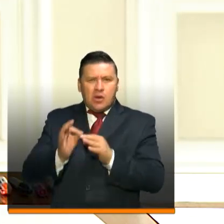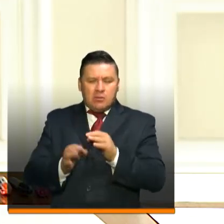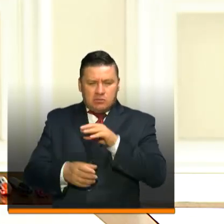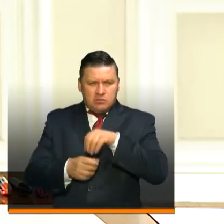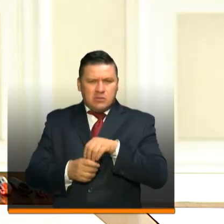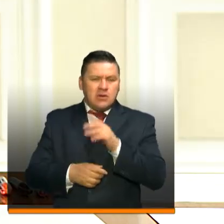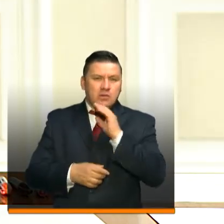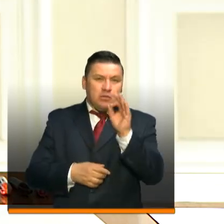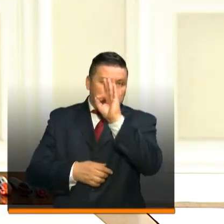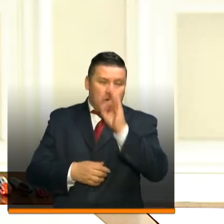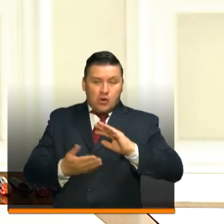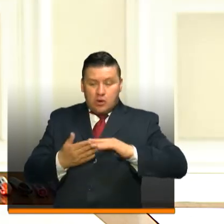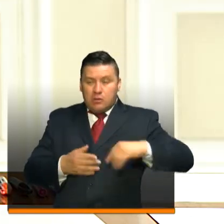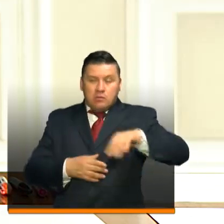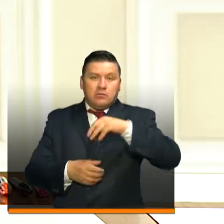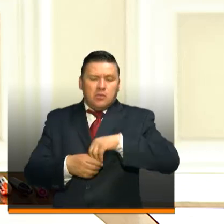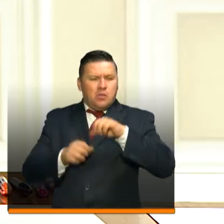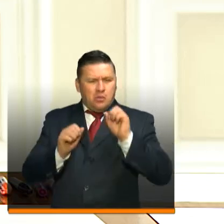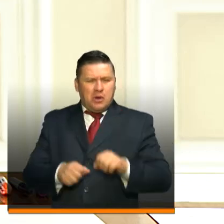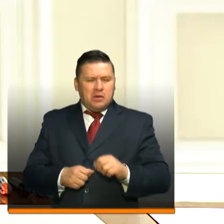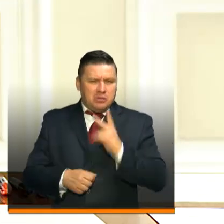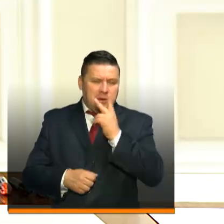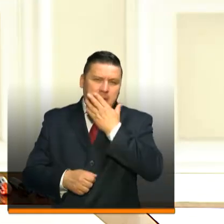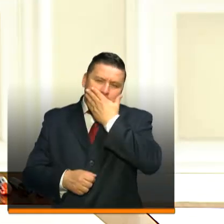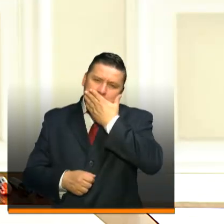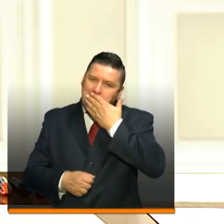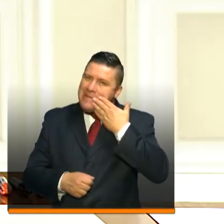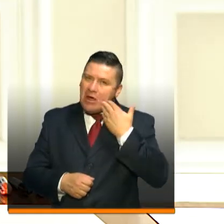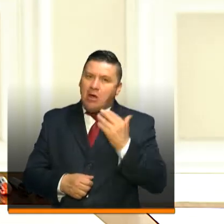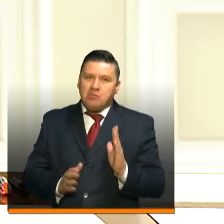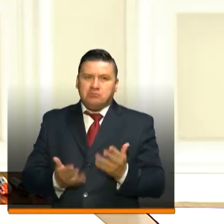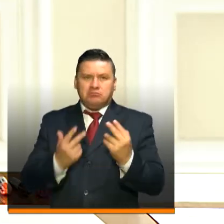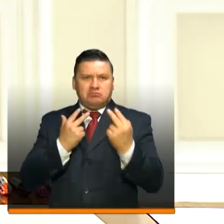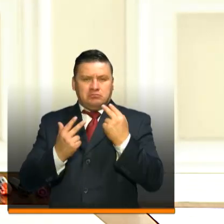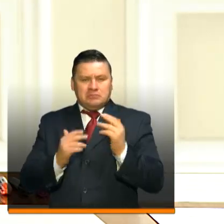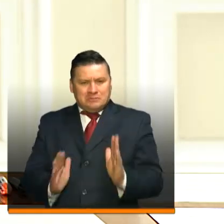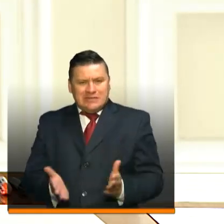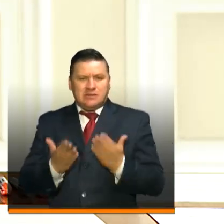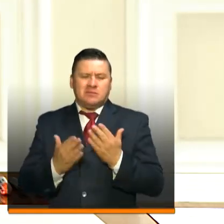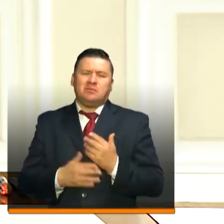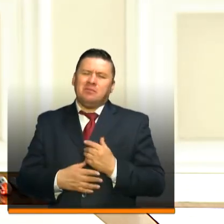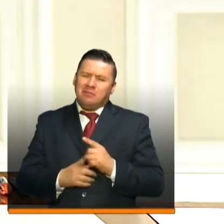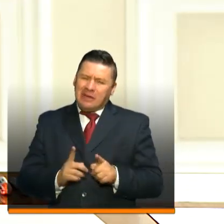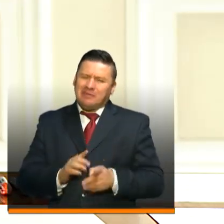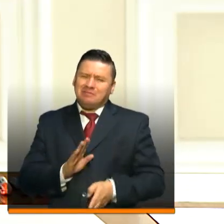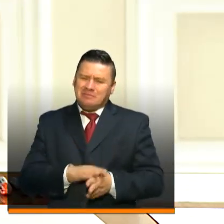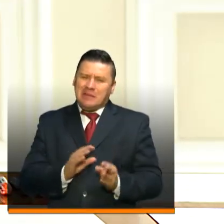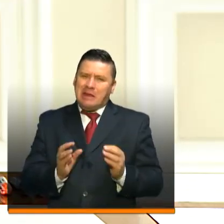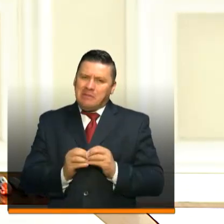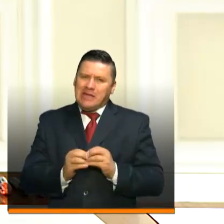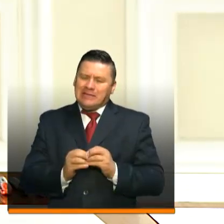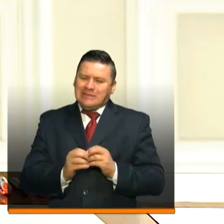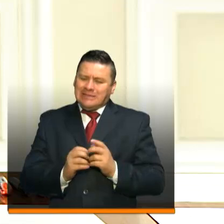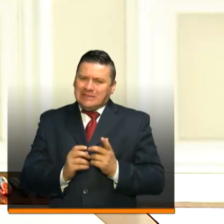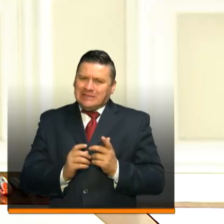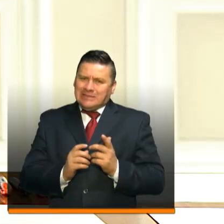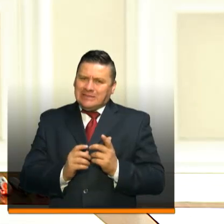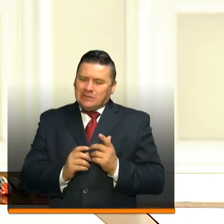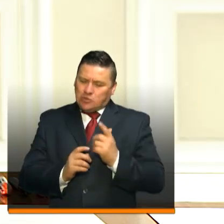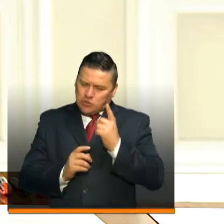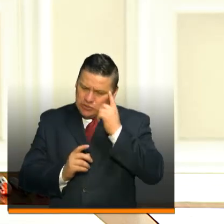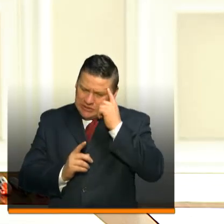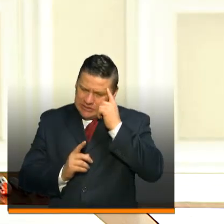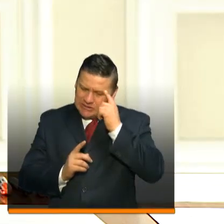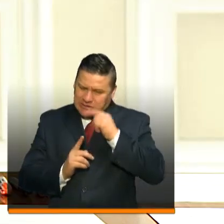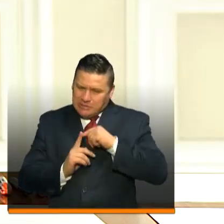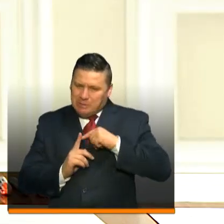intensivo como porcentaje de la población, podemos vernos mejor. Pero no obstante, tenemos que seguir aumentando esa capacidad y ese ha sido el plan